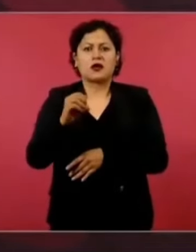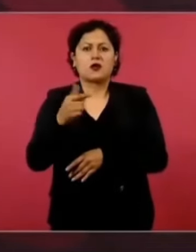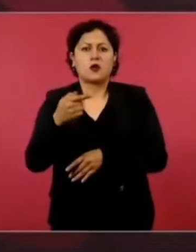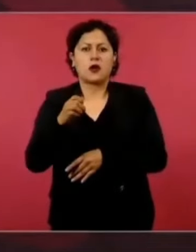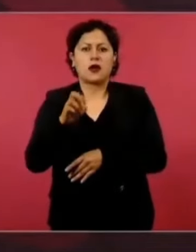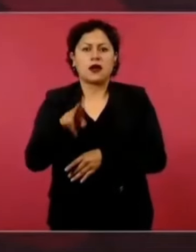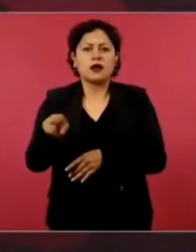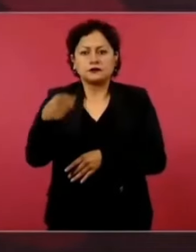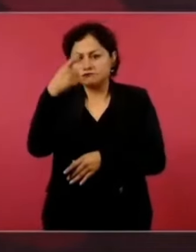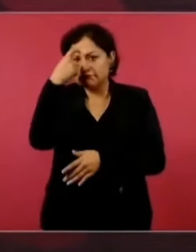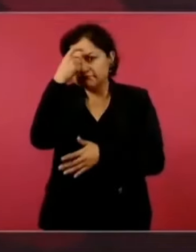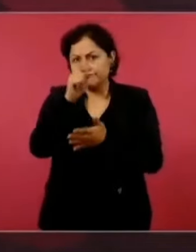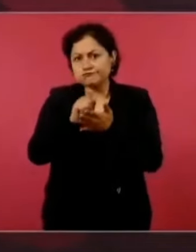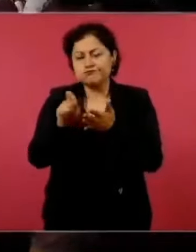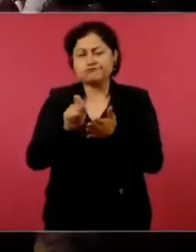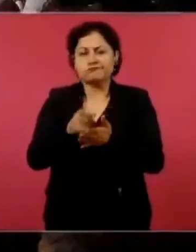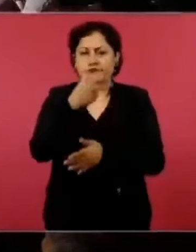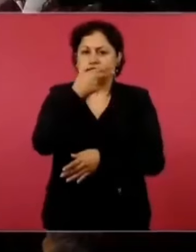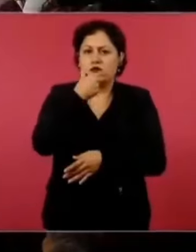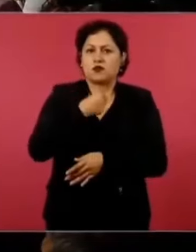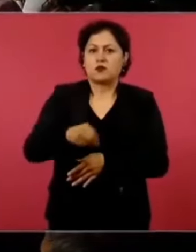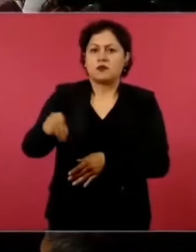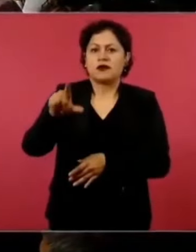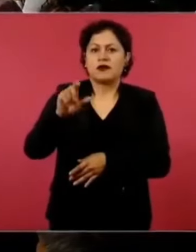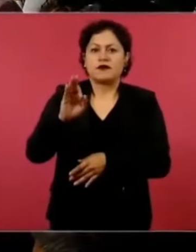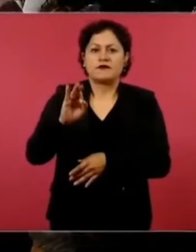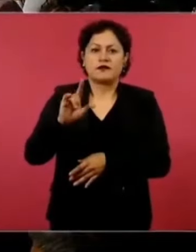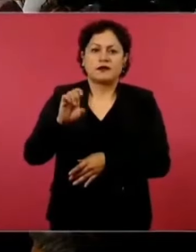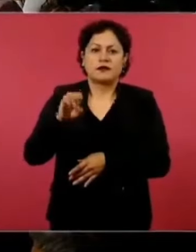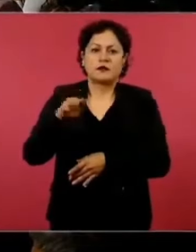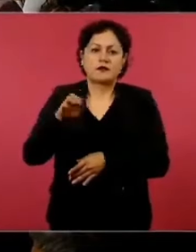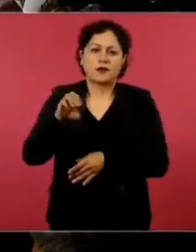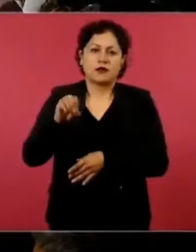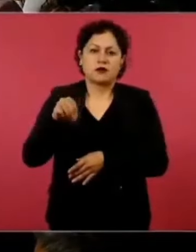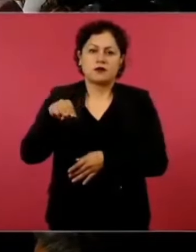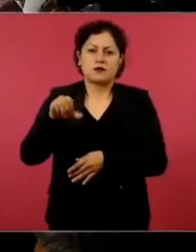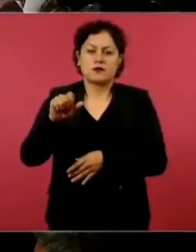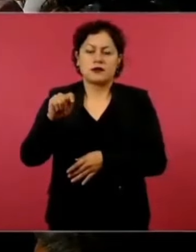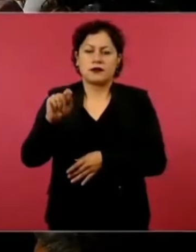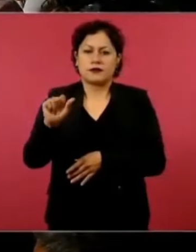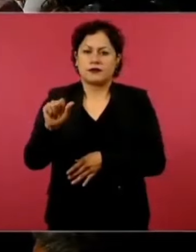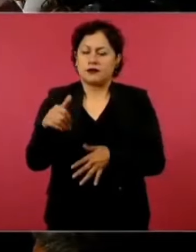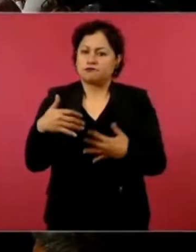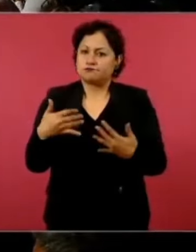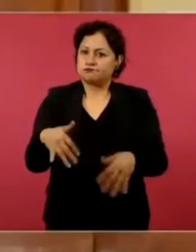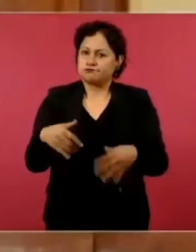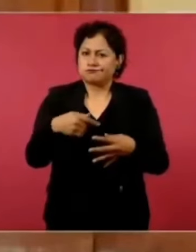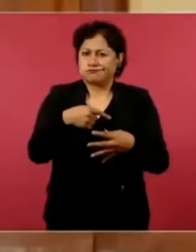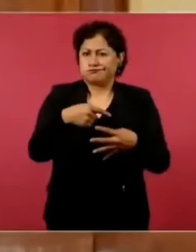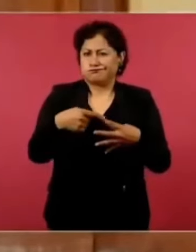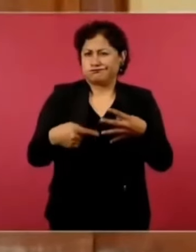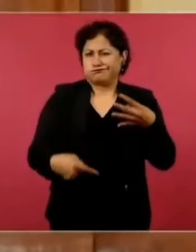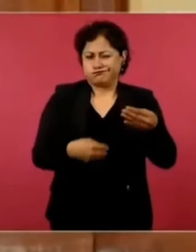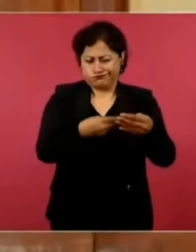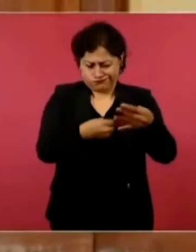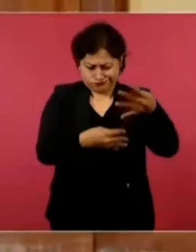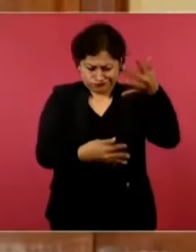y muchos otros